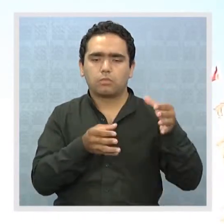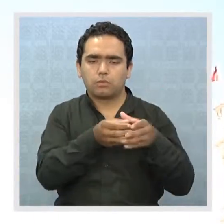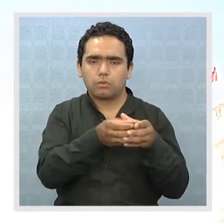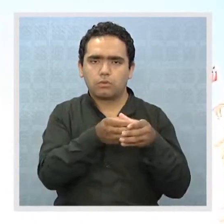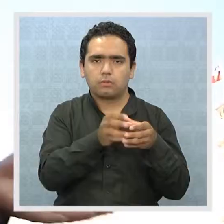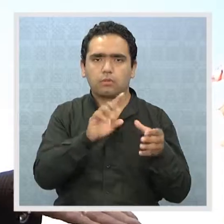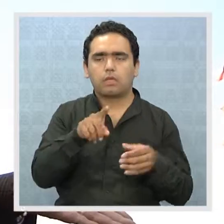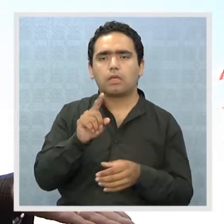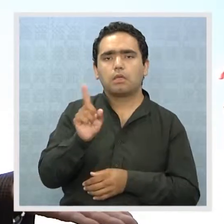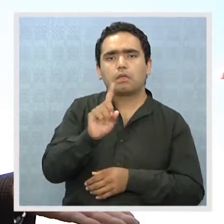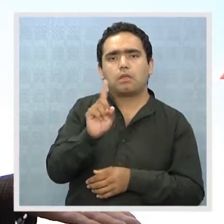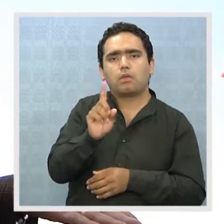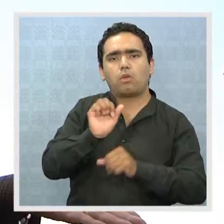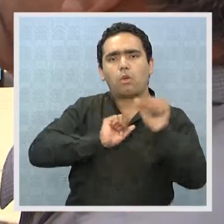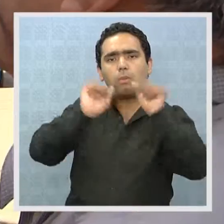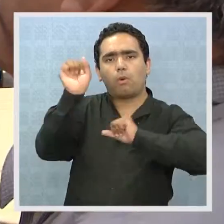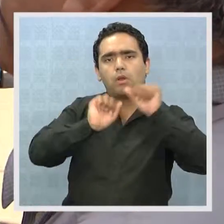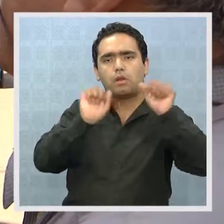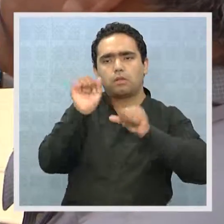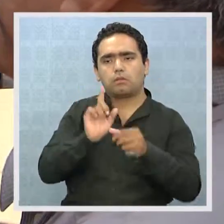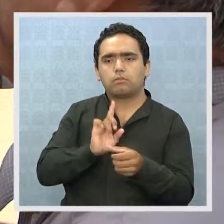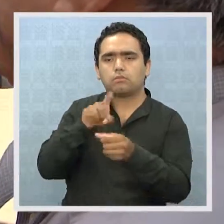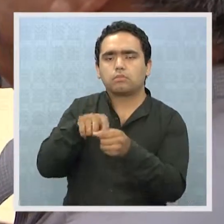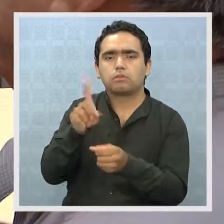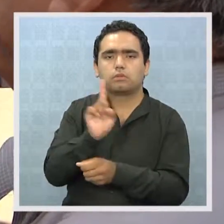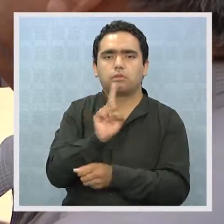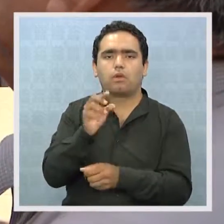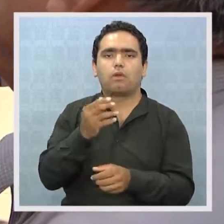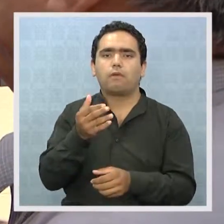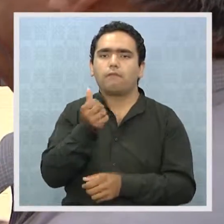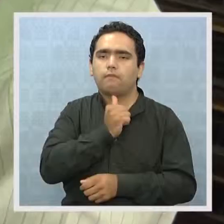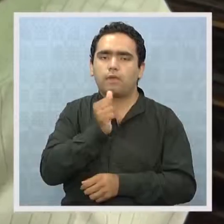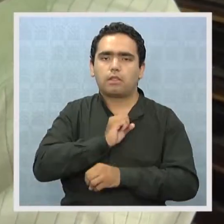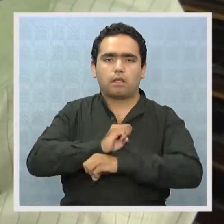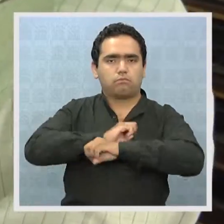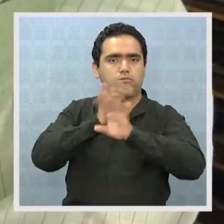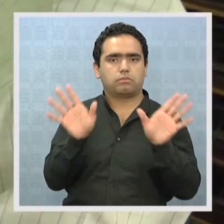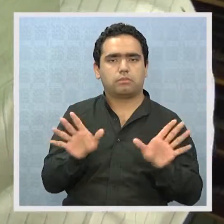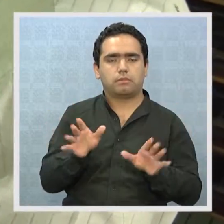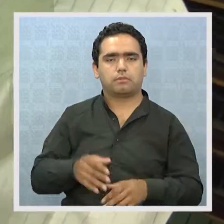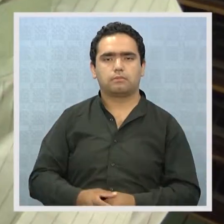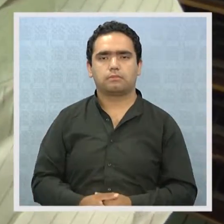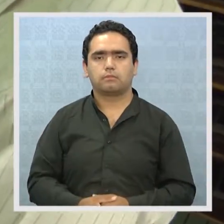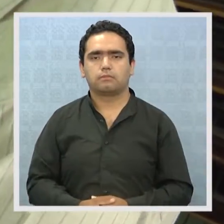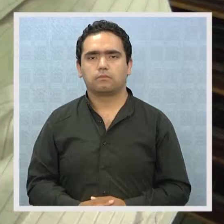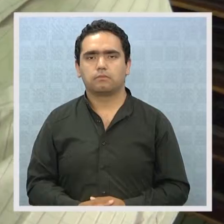colectividad y que no participará en otro evento político donde no haya transparencia.